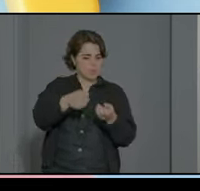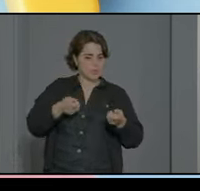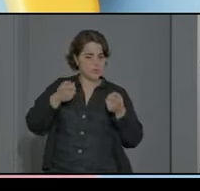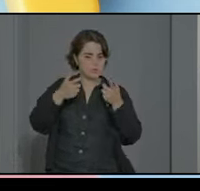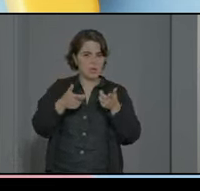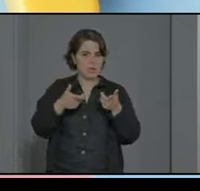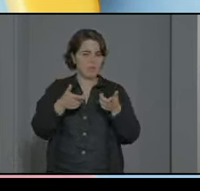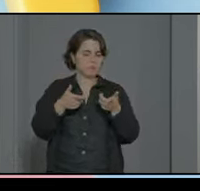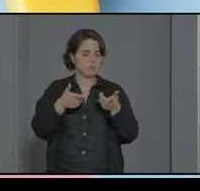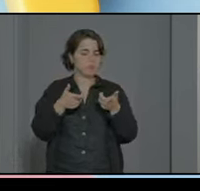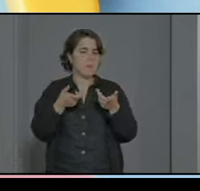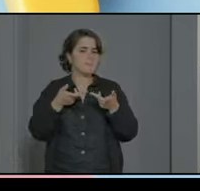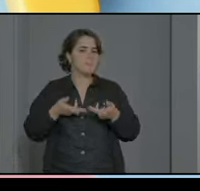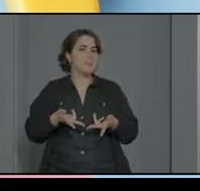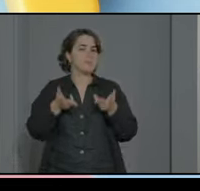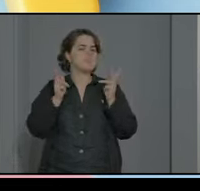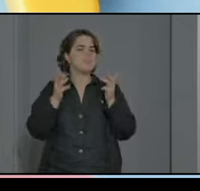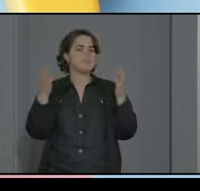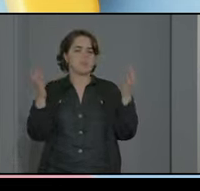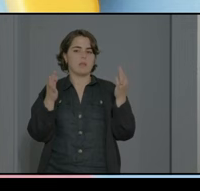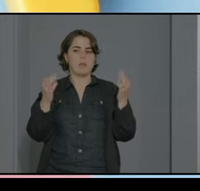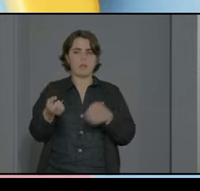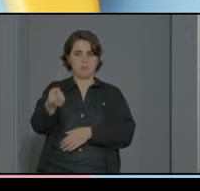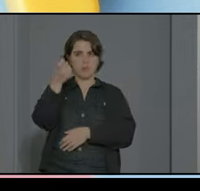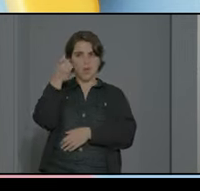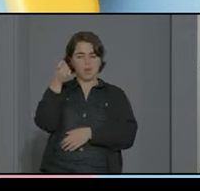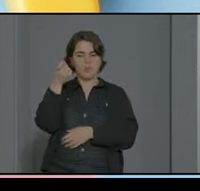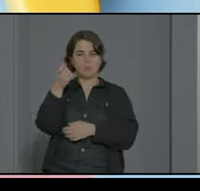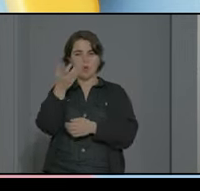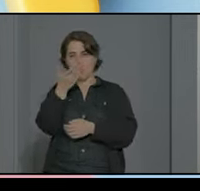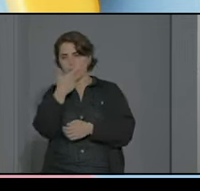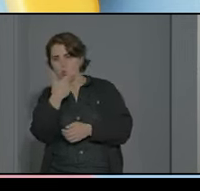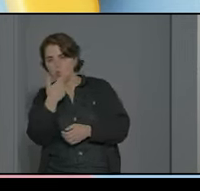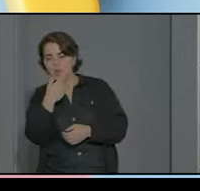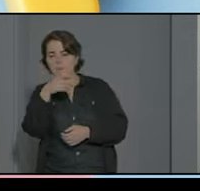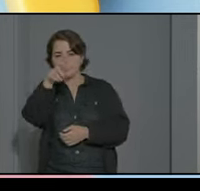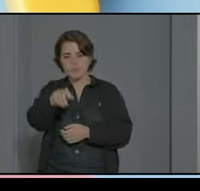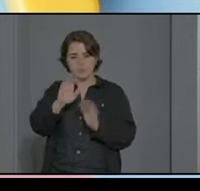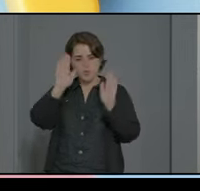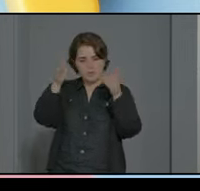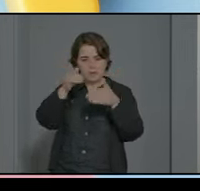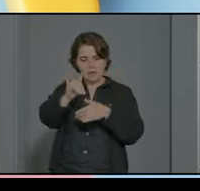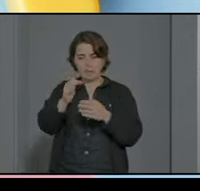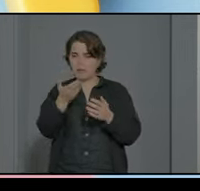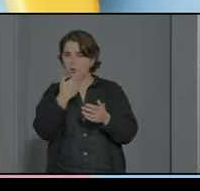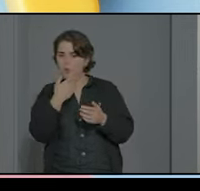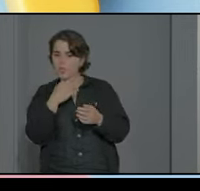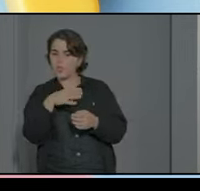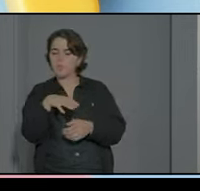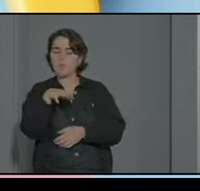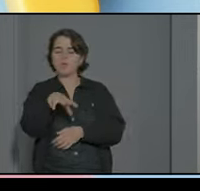conocer al alumno conocer a la persona con TEA comprender el porqué